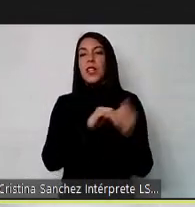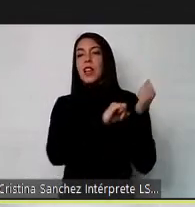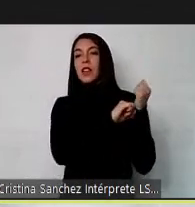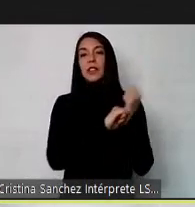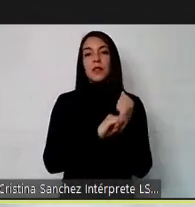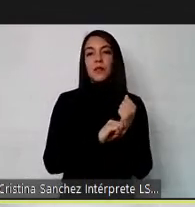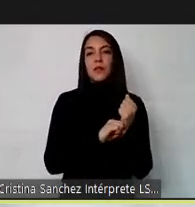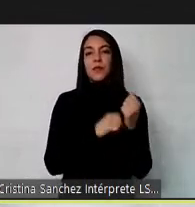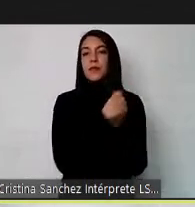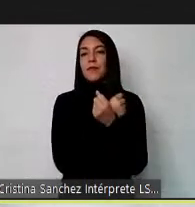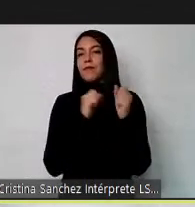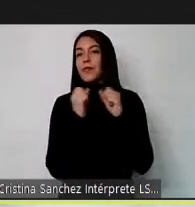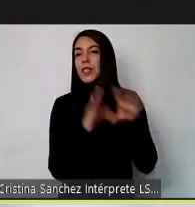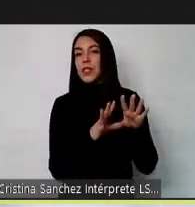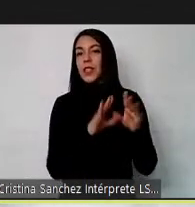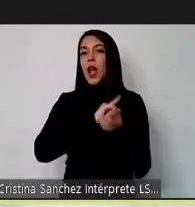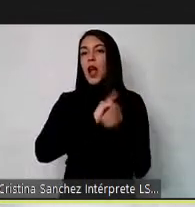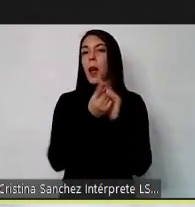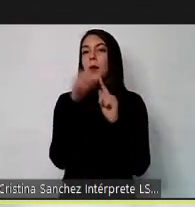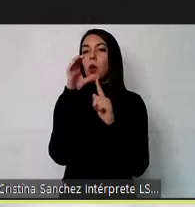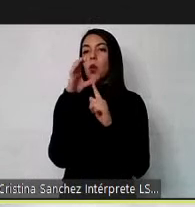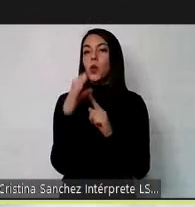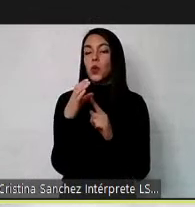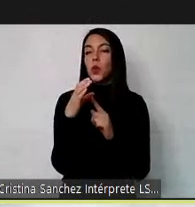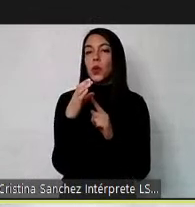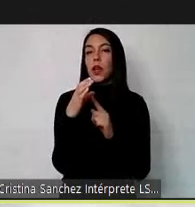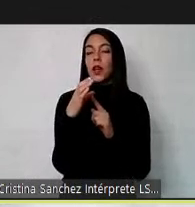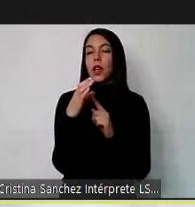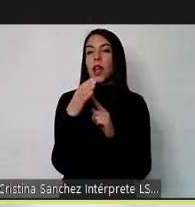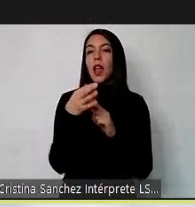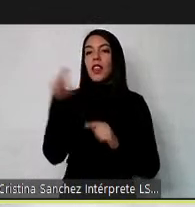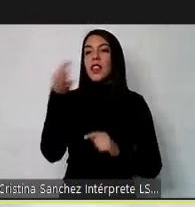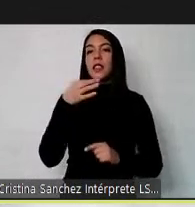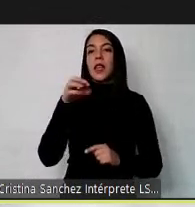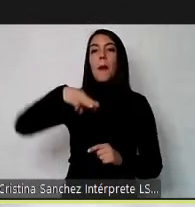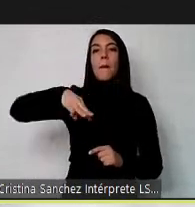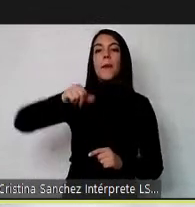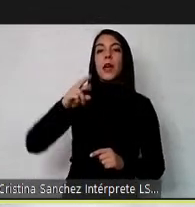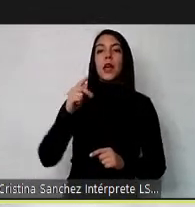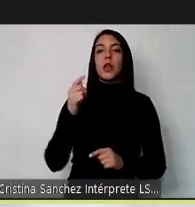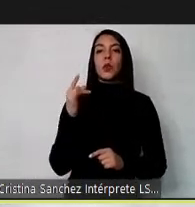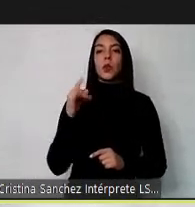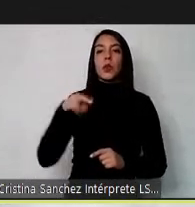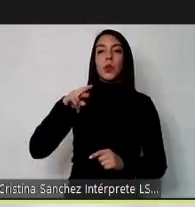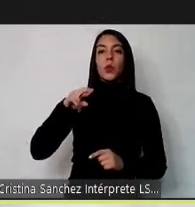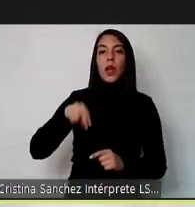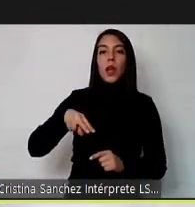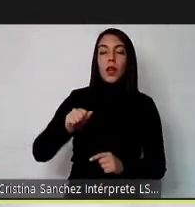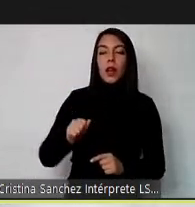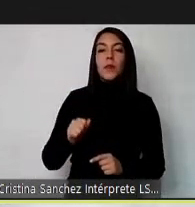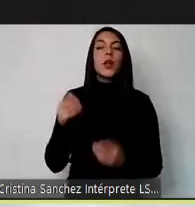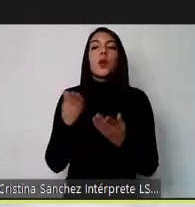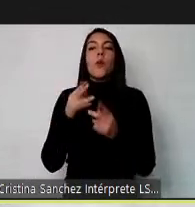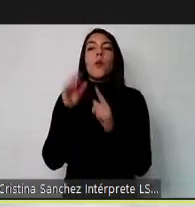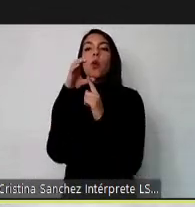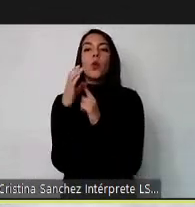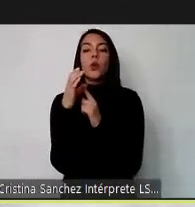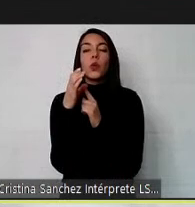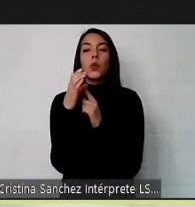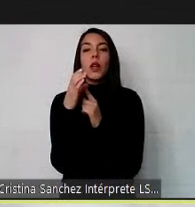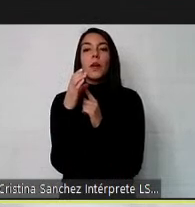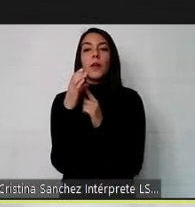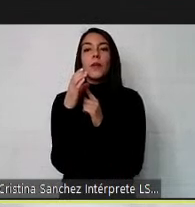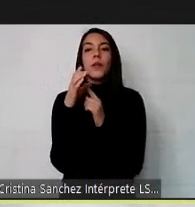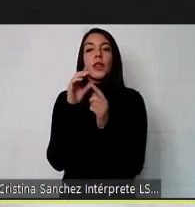cambiar el switch cambiamos la cultura decía Maturana y yo creo que ahí está el desafío cómo hacemos el cambio de cultura que nos haga sentido y que nos